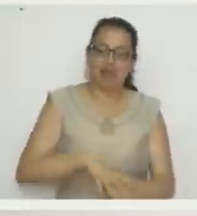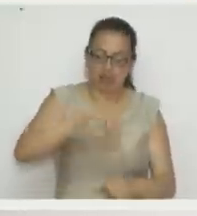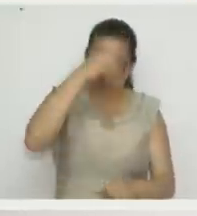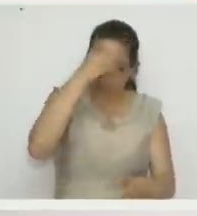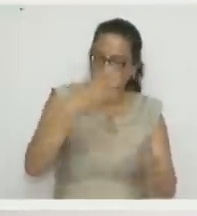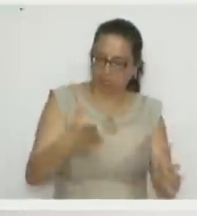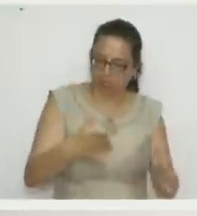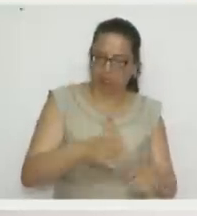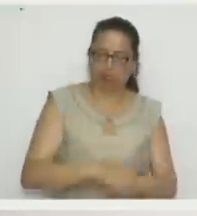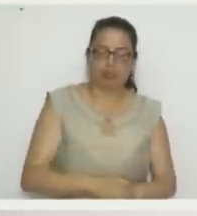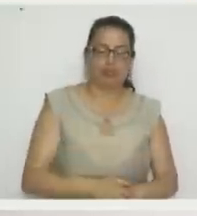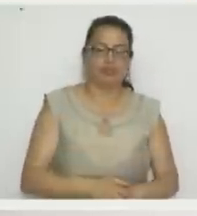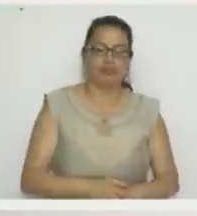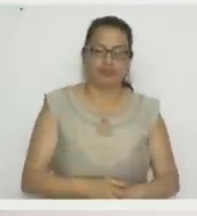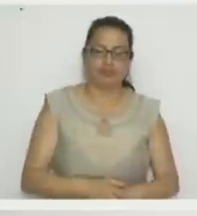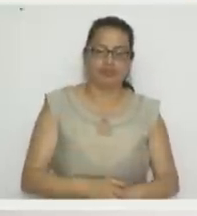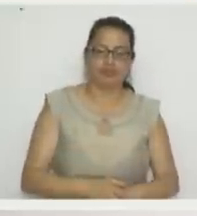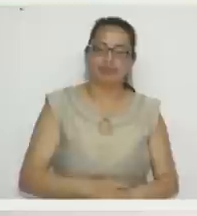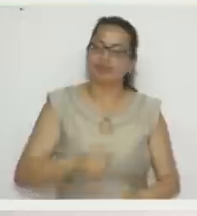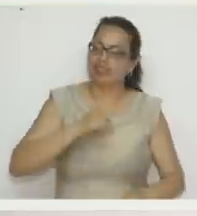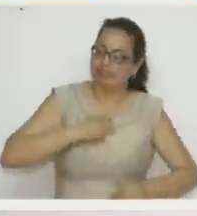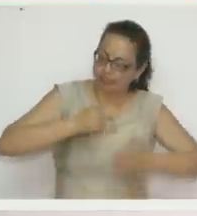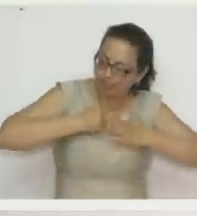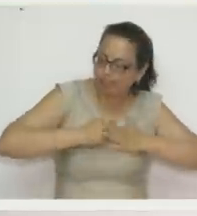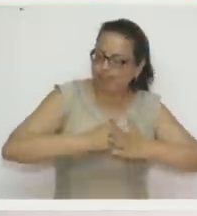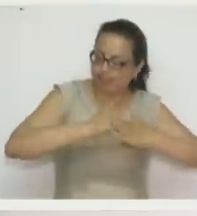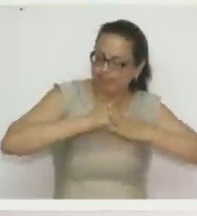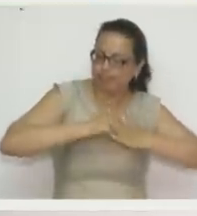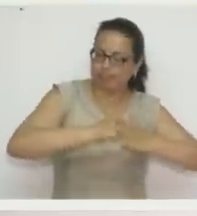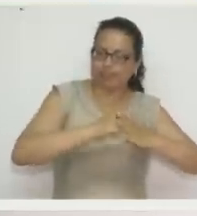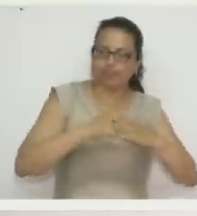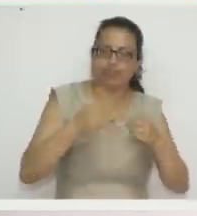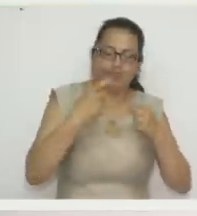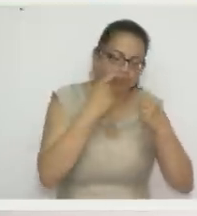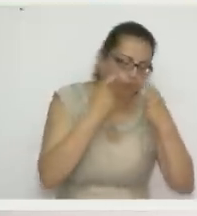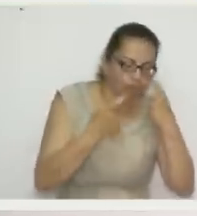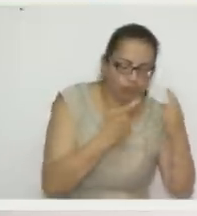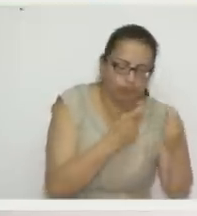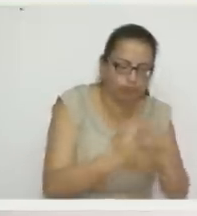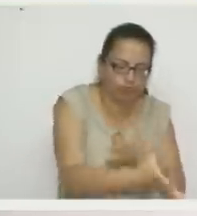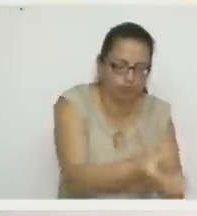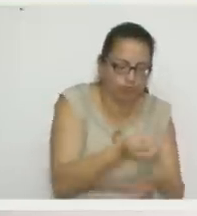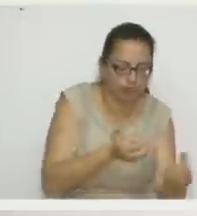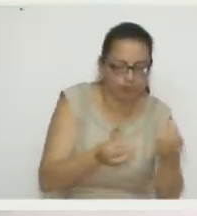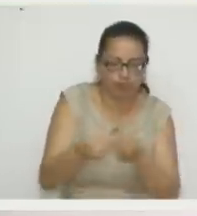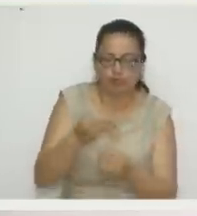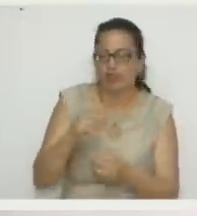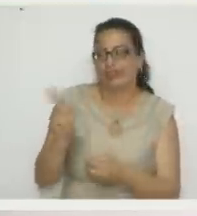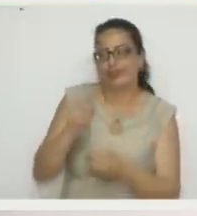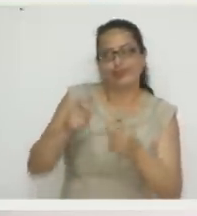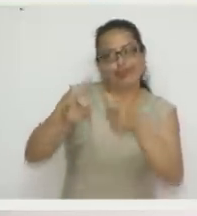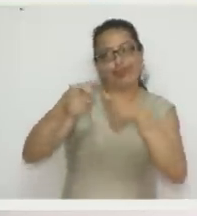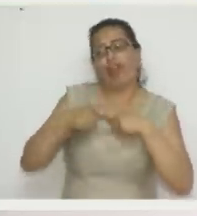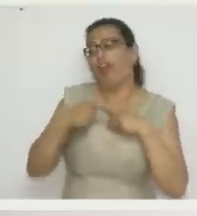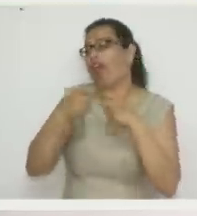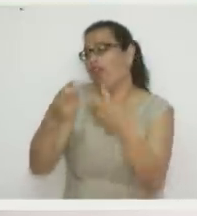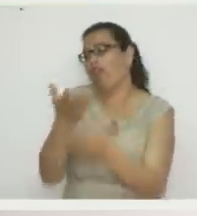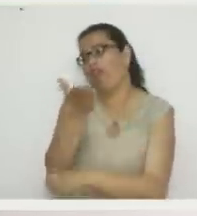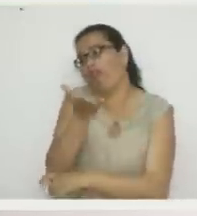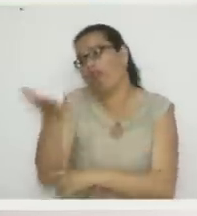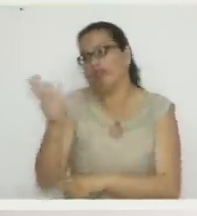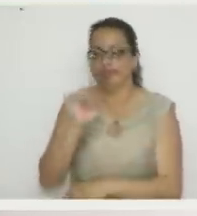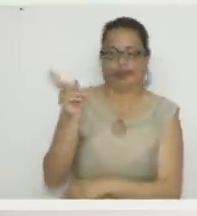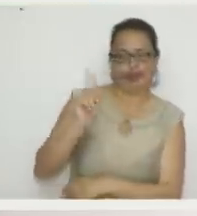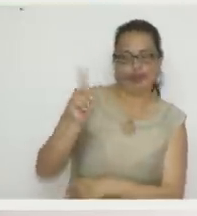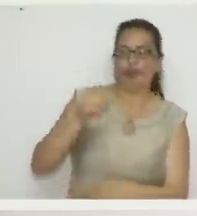conseguir las cosas. Una de las mías tiene que luchar todo lo que consigue porque las cosas no caen así de la noche a la mañana. Y nosotros